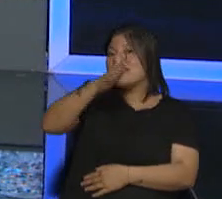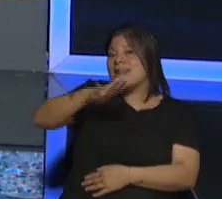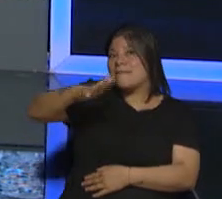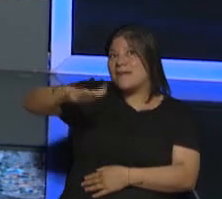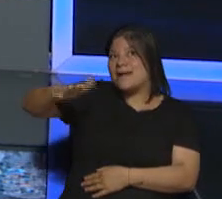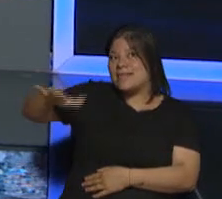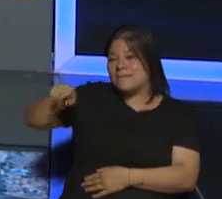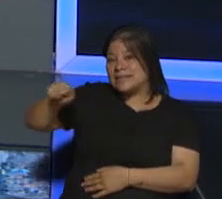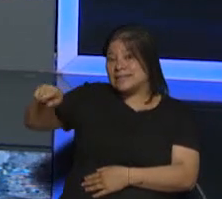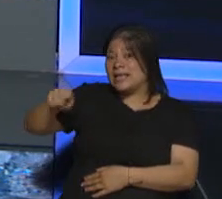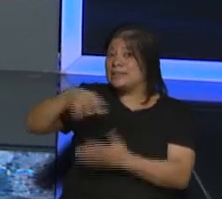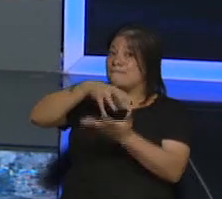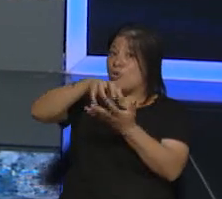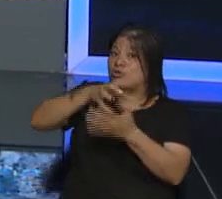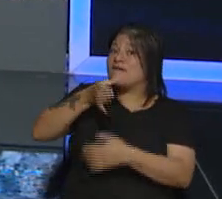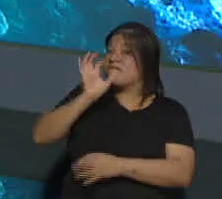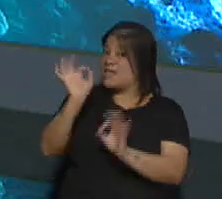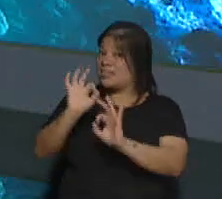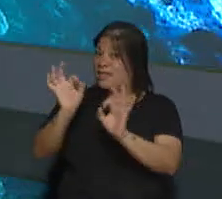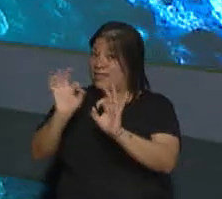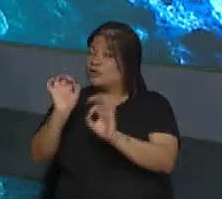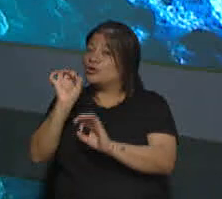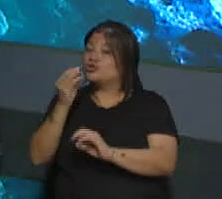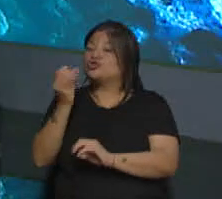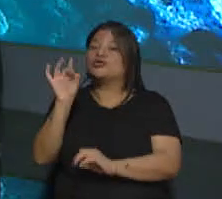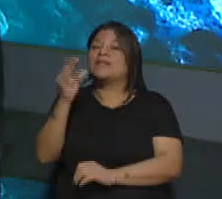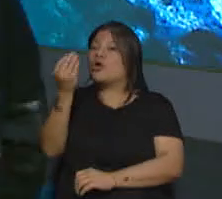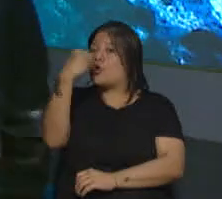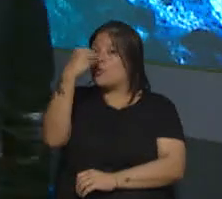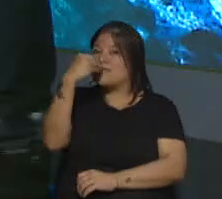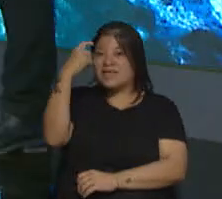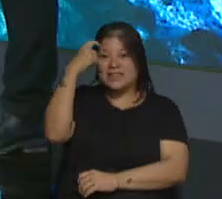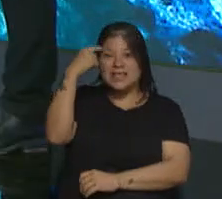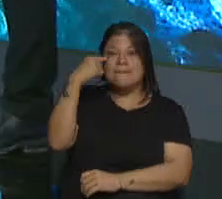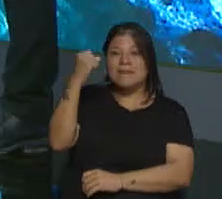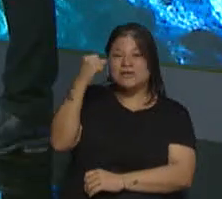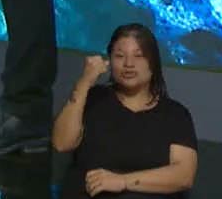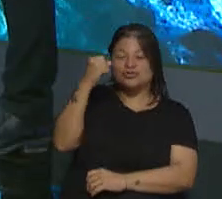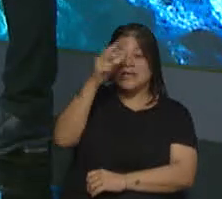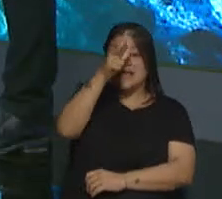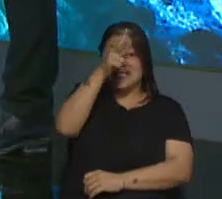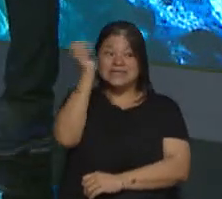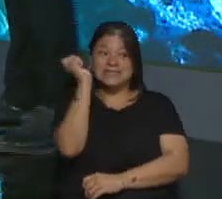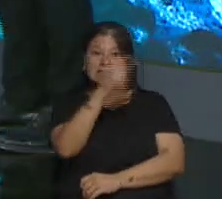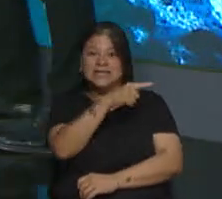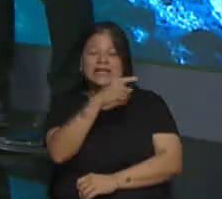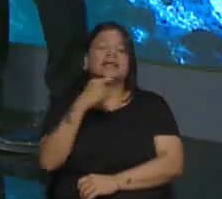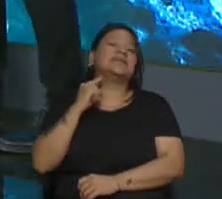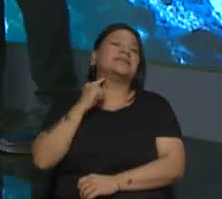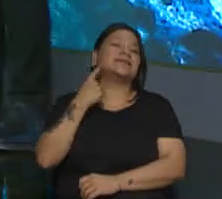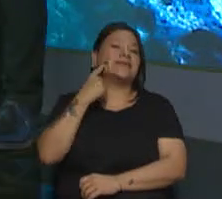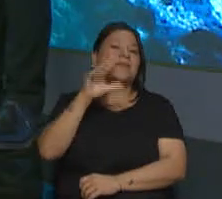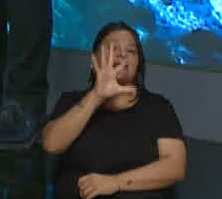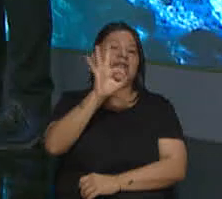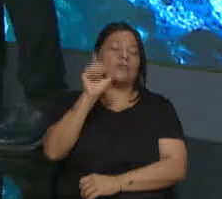ojo, porque sin postre y sin bebida, 10 mil pesos. En Chile, bueno, 13 mil 500. Siempre fue